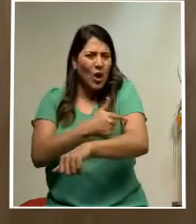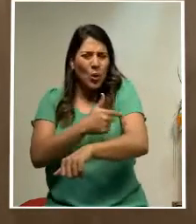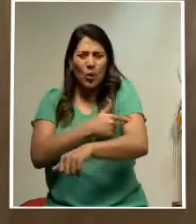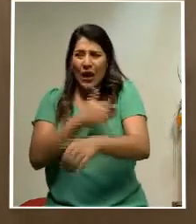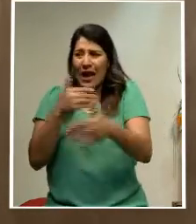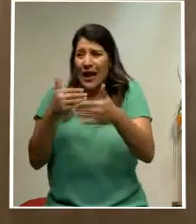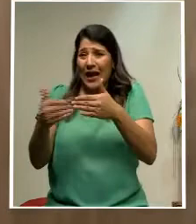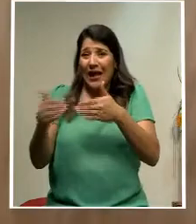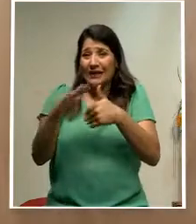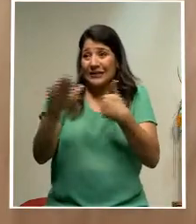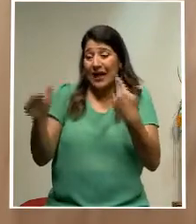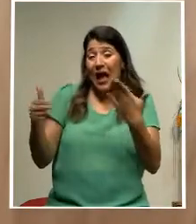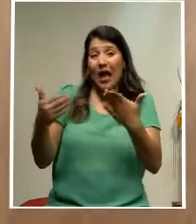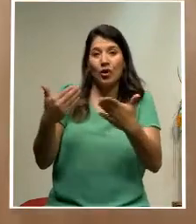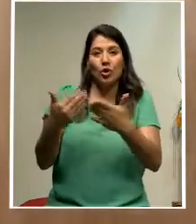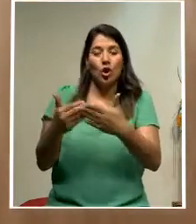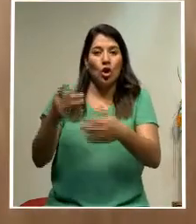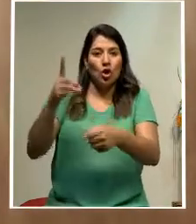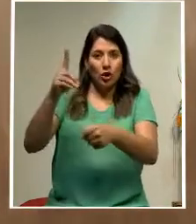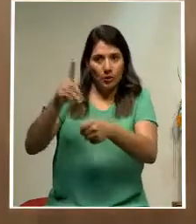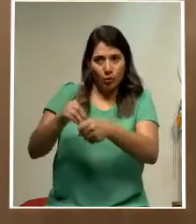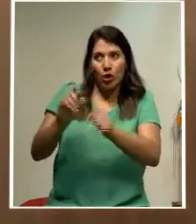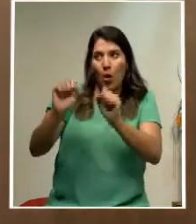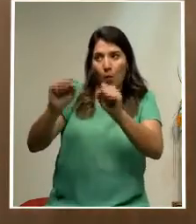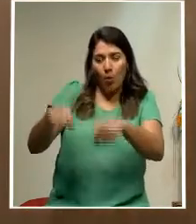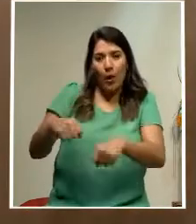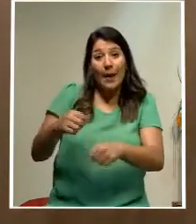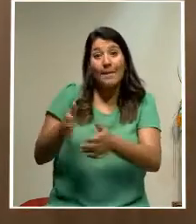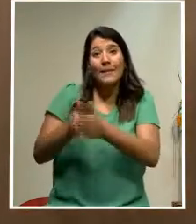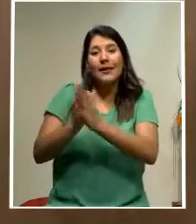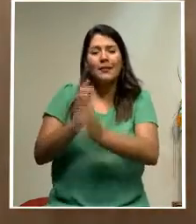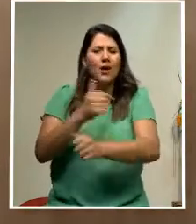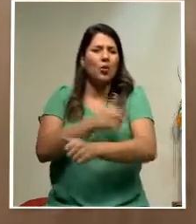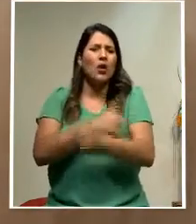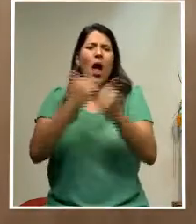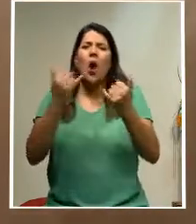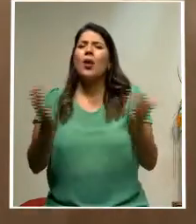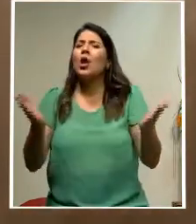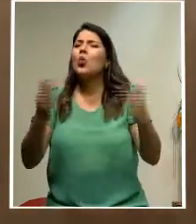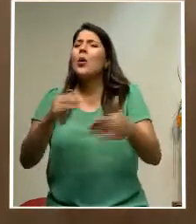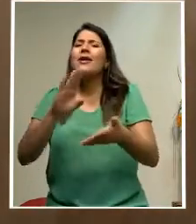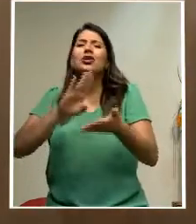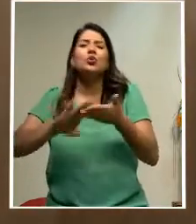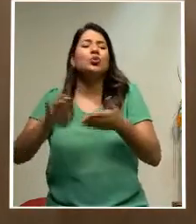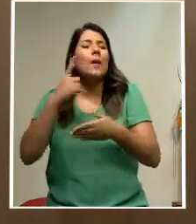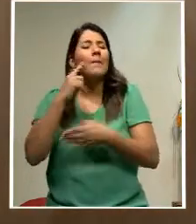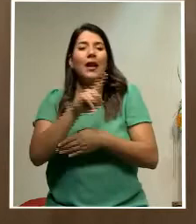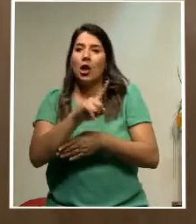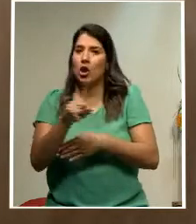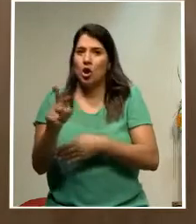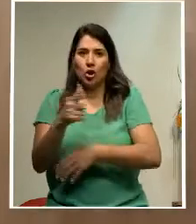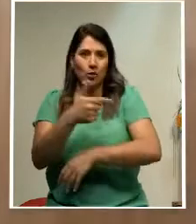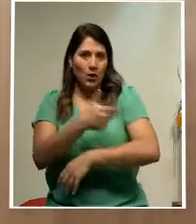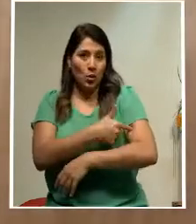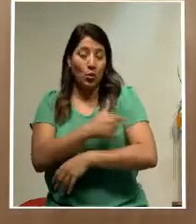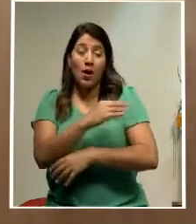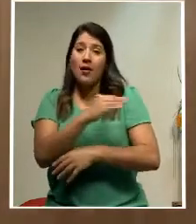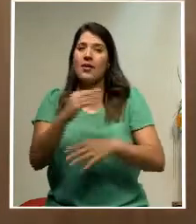todos los diputados ser vacunados, no hay excusa para hacerlo. Y desde luego que,